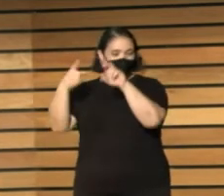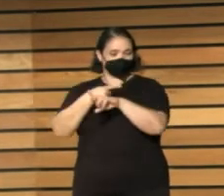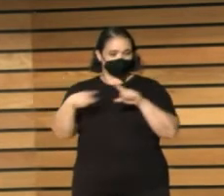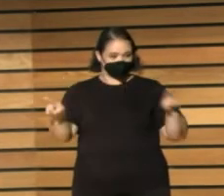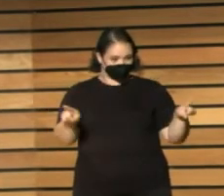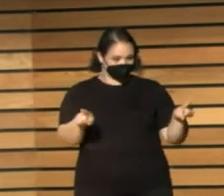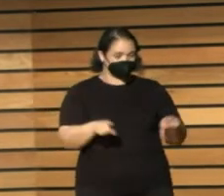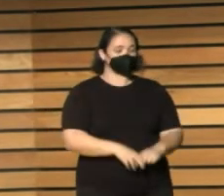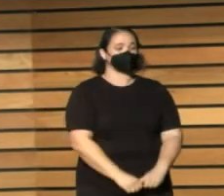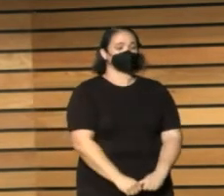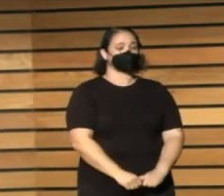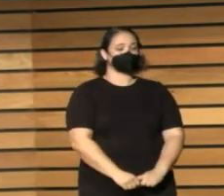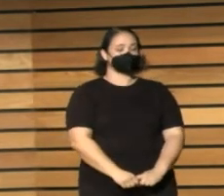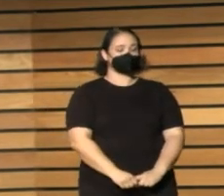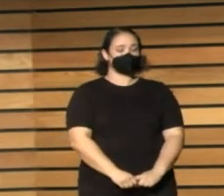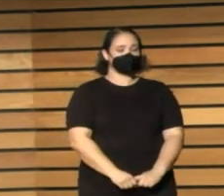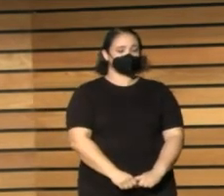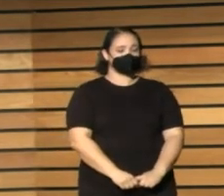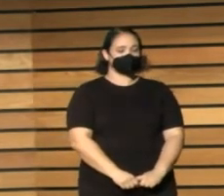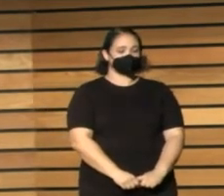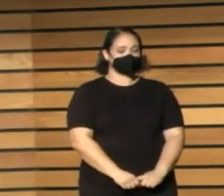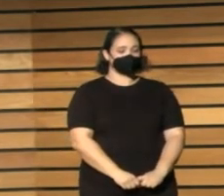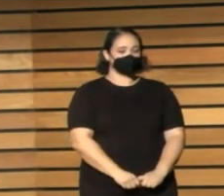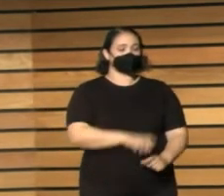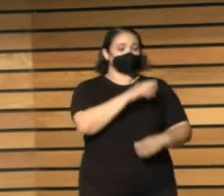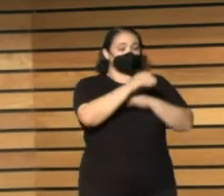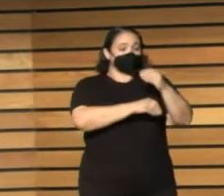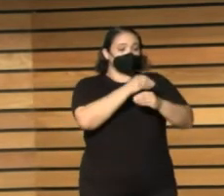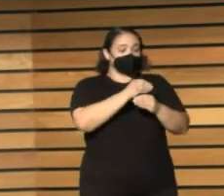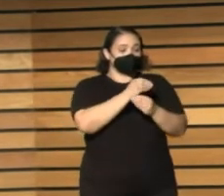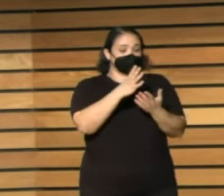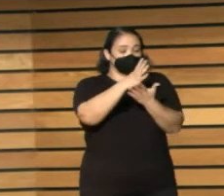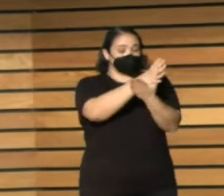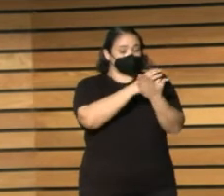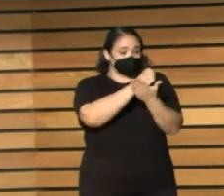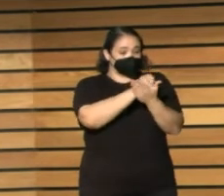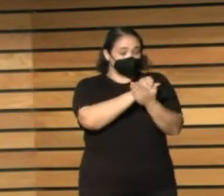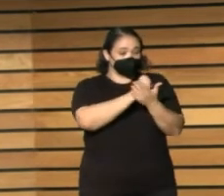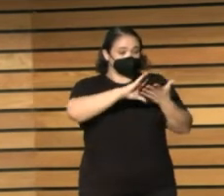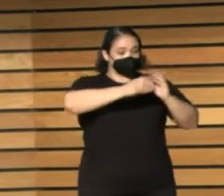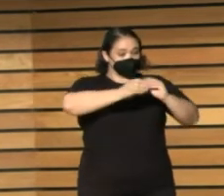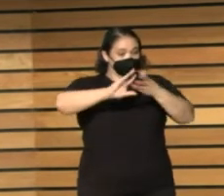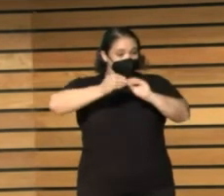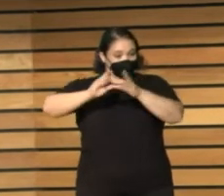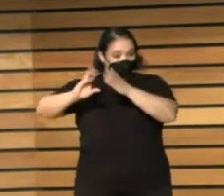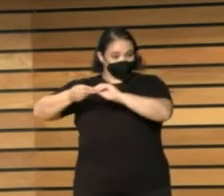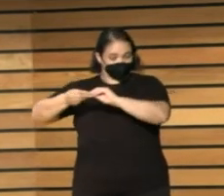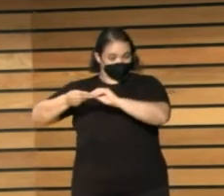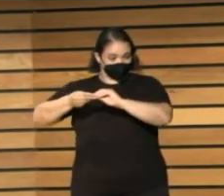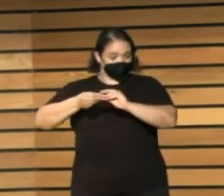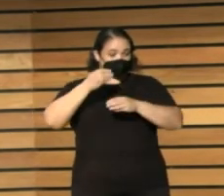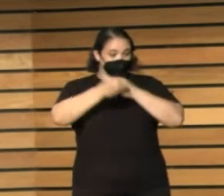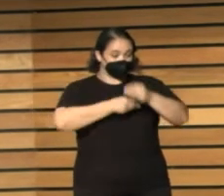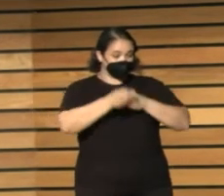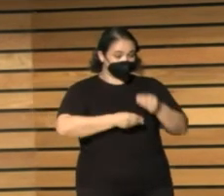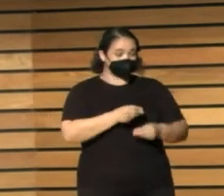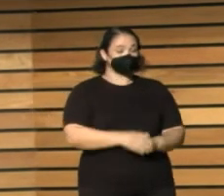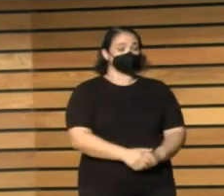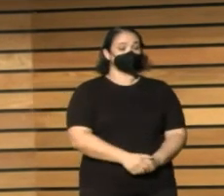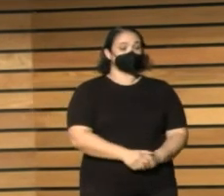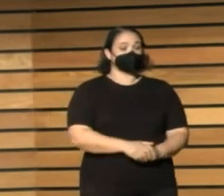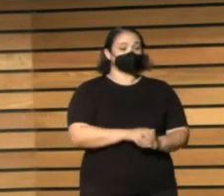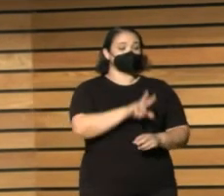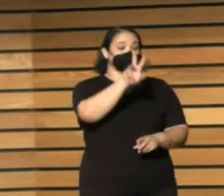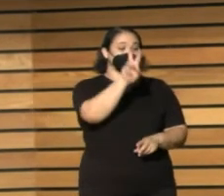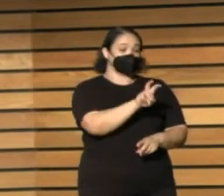patrimonio bibliográfico. Trata de aplicarse a todas las manifestaciones del patrimonio bibliográfico y es